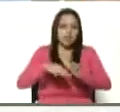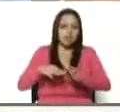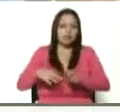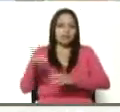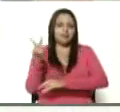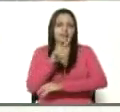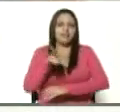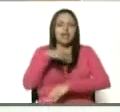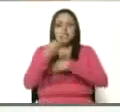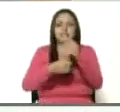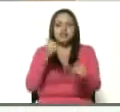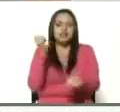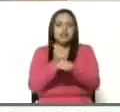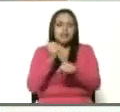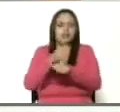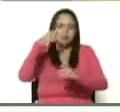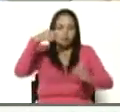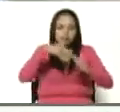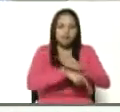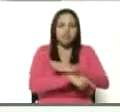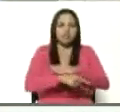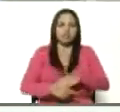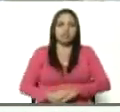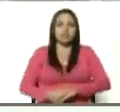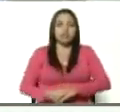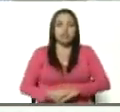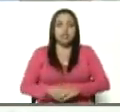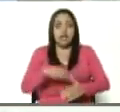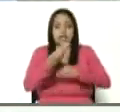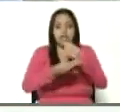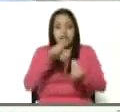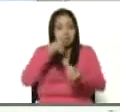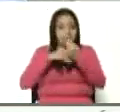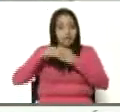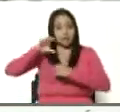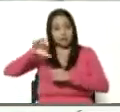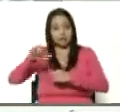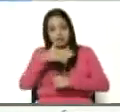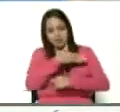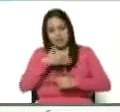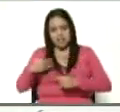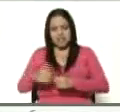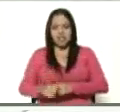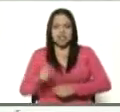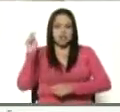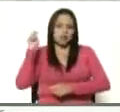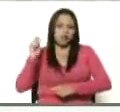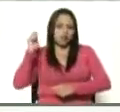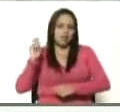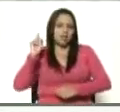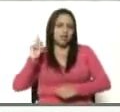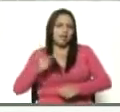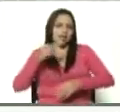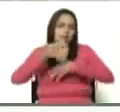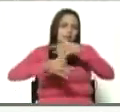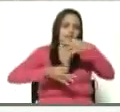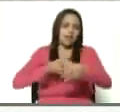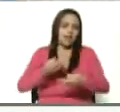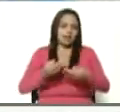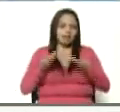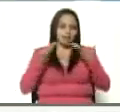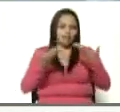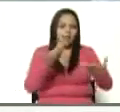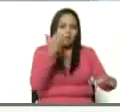trabajo para profundizar la producción del país. Yo quisiera que nuestra guerrera, diputada Gabriela Chacón, también pudiera darle un mensaje